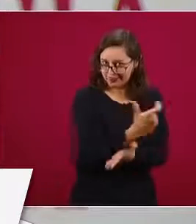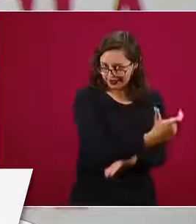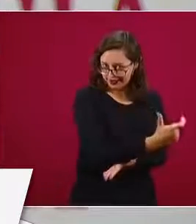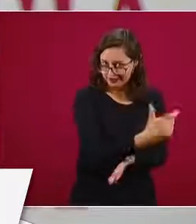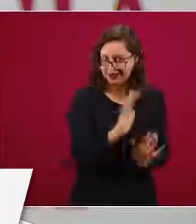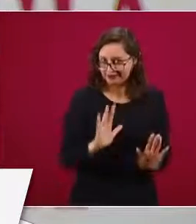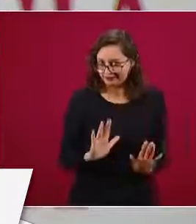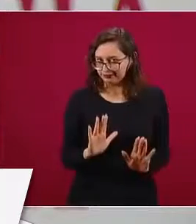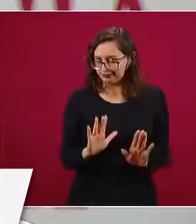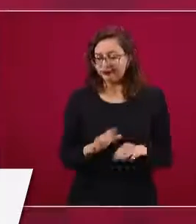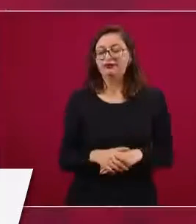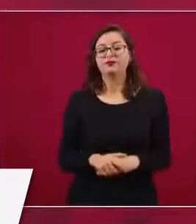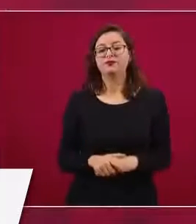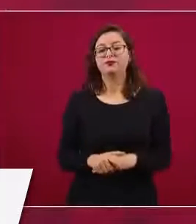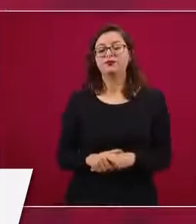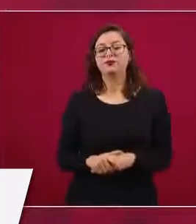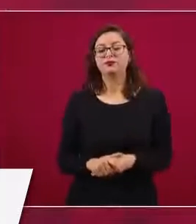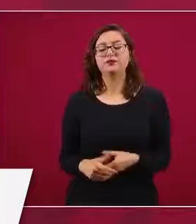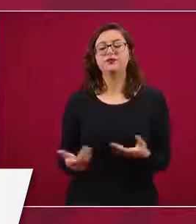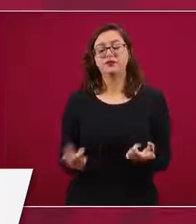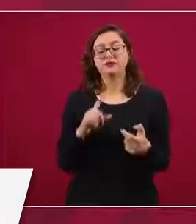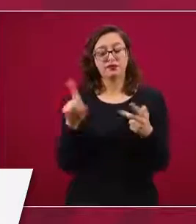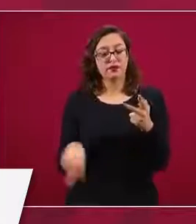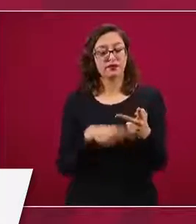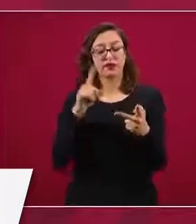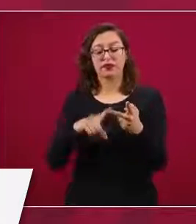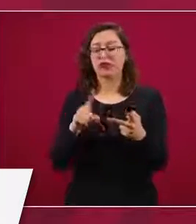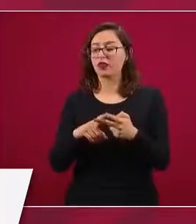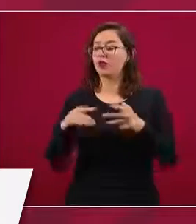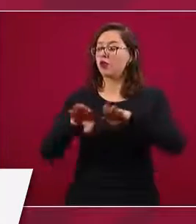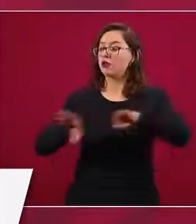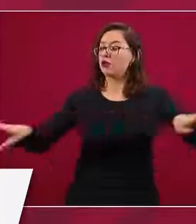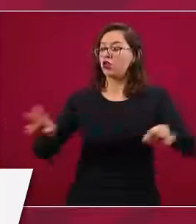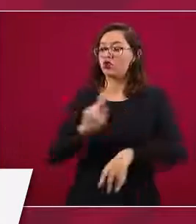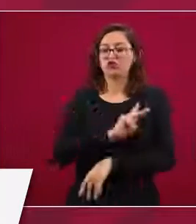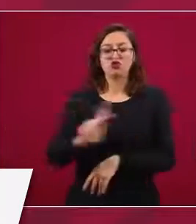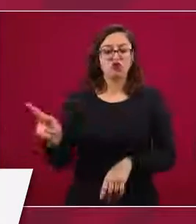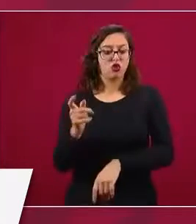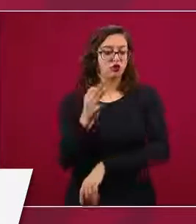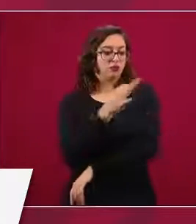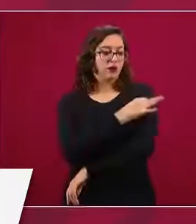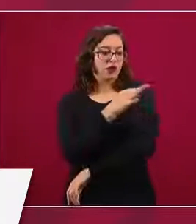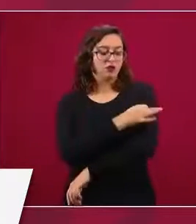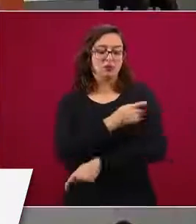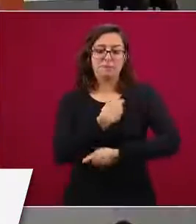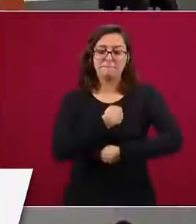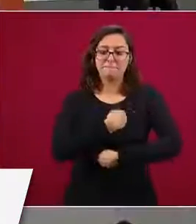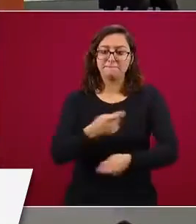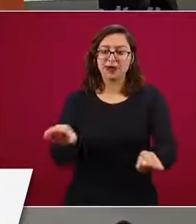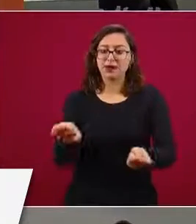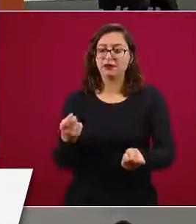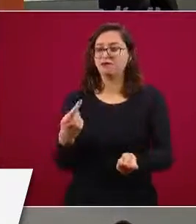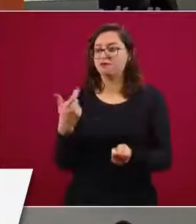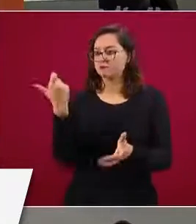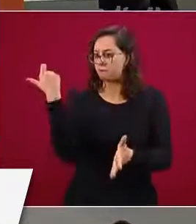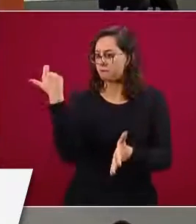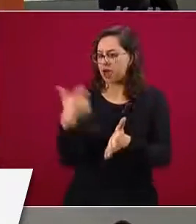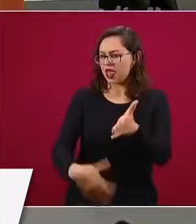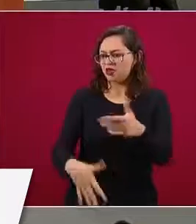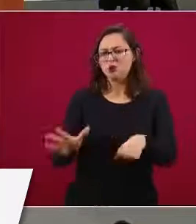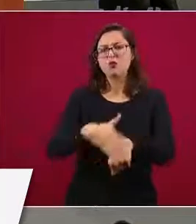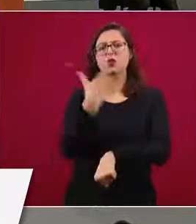Acceso equitativo sin ánimo de lucro, ese es el espíritu y el compromiso, lo que explica por qué el precio es tan bajo.